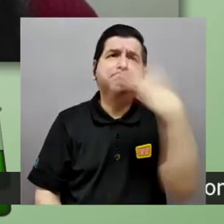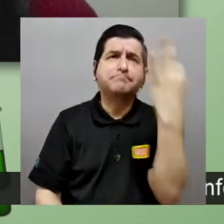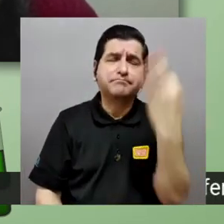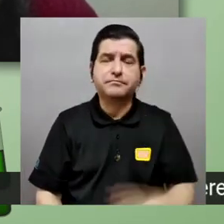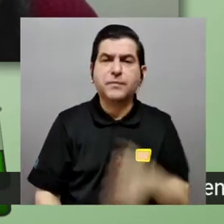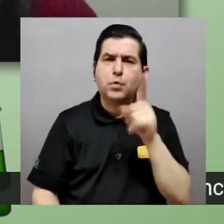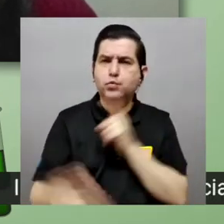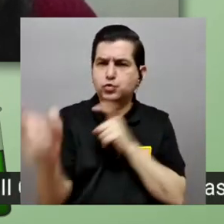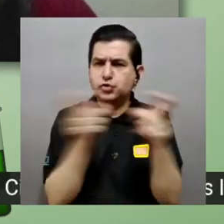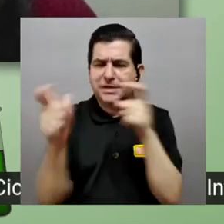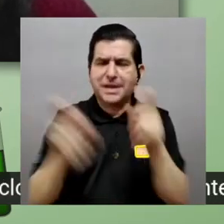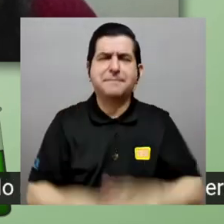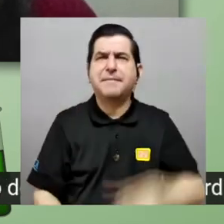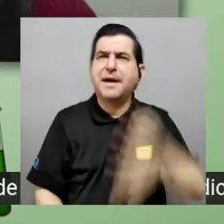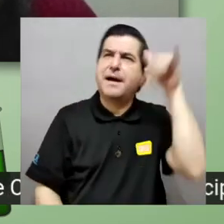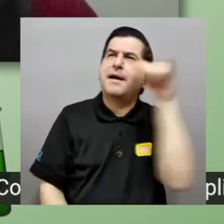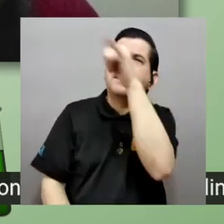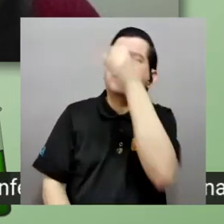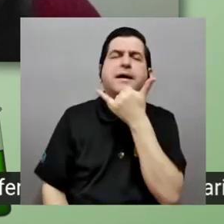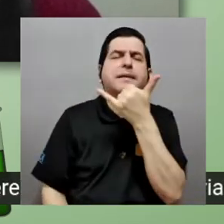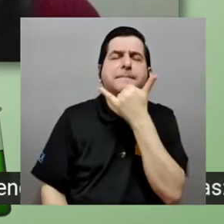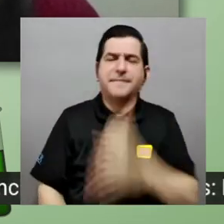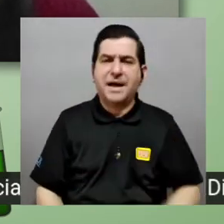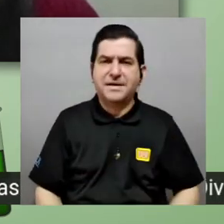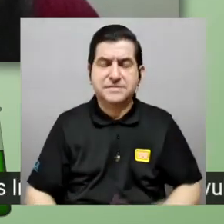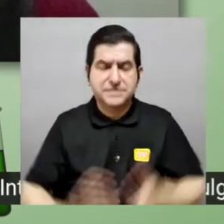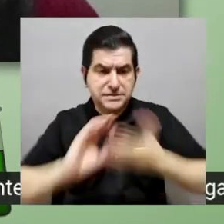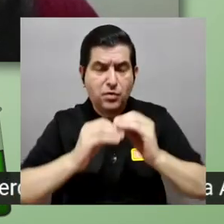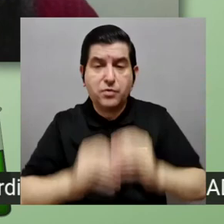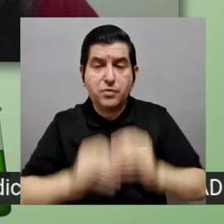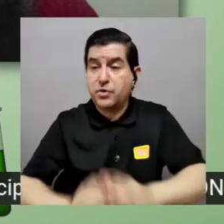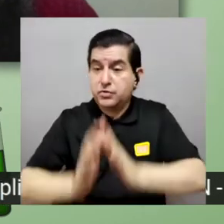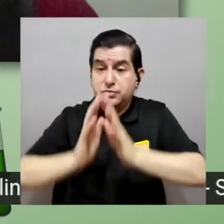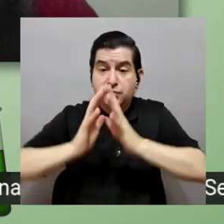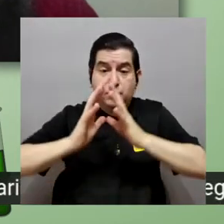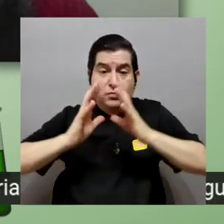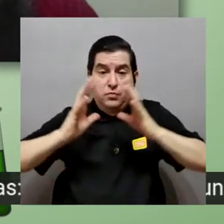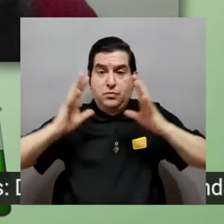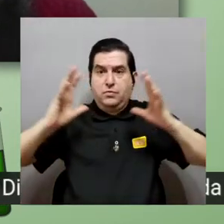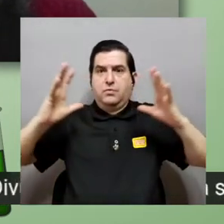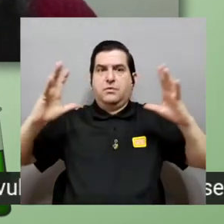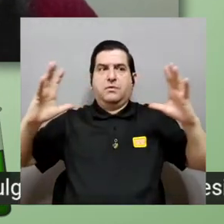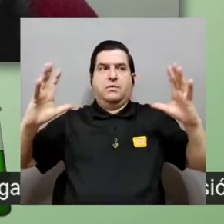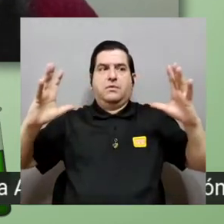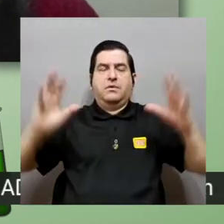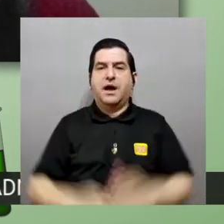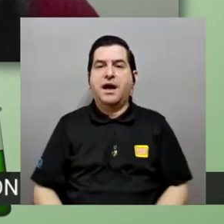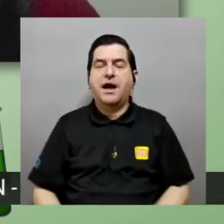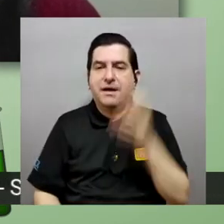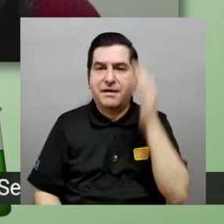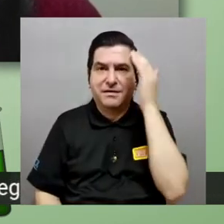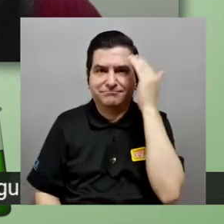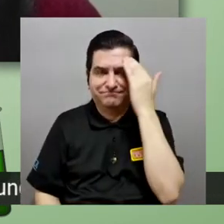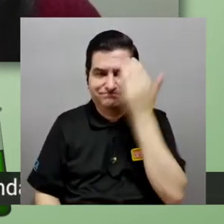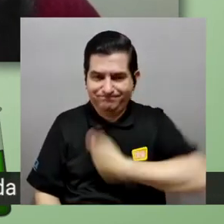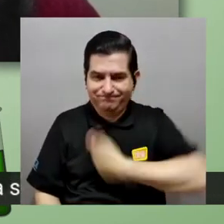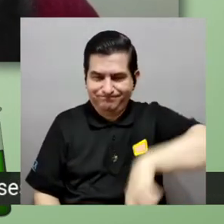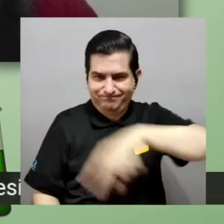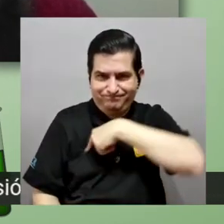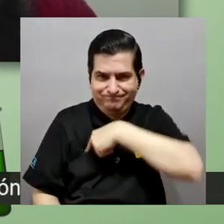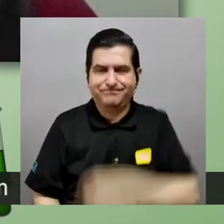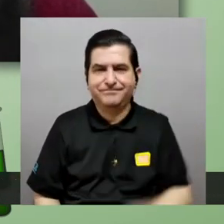cómo usted maneja sus infinitos qué pasa cuando sus cantidades se hacen muy grandes nos da el